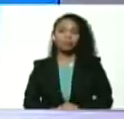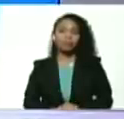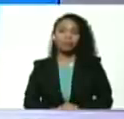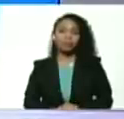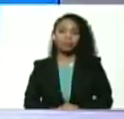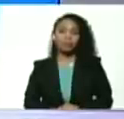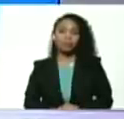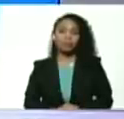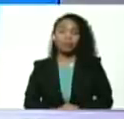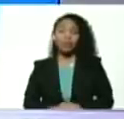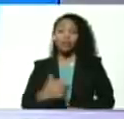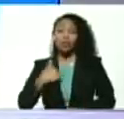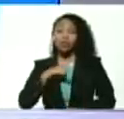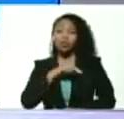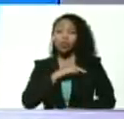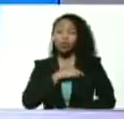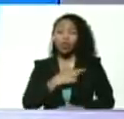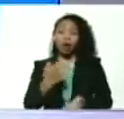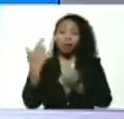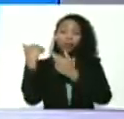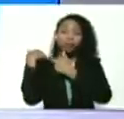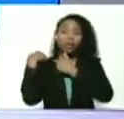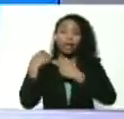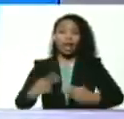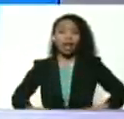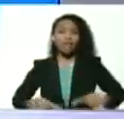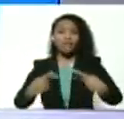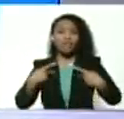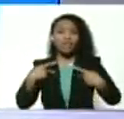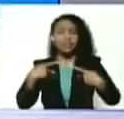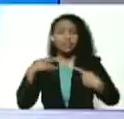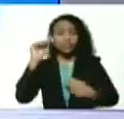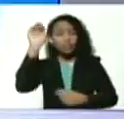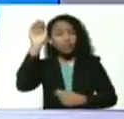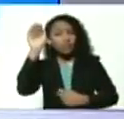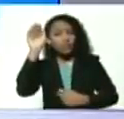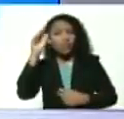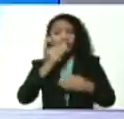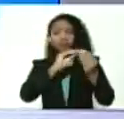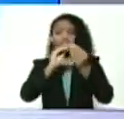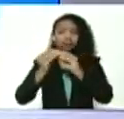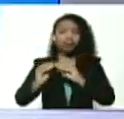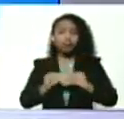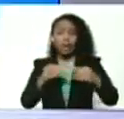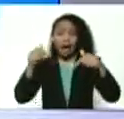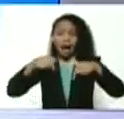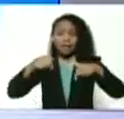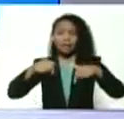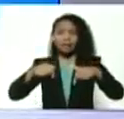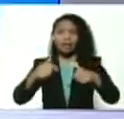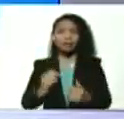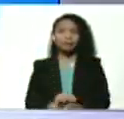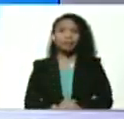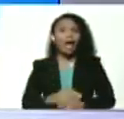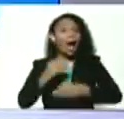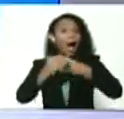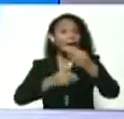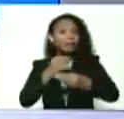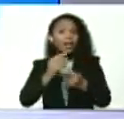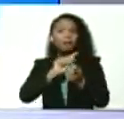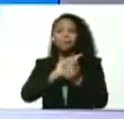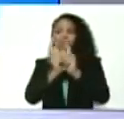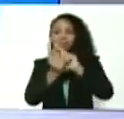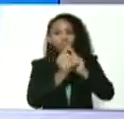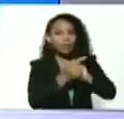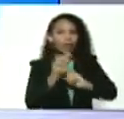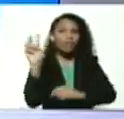es nuestra misión de vida compañero nuestra misión de vida es esta hacer los cambios